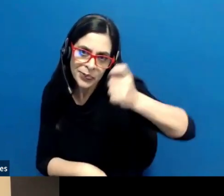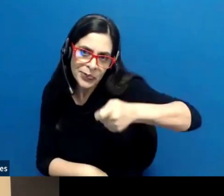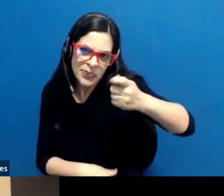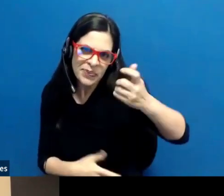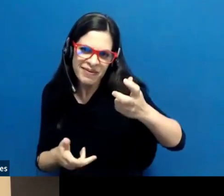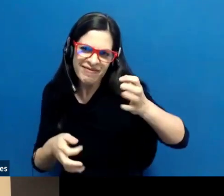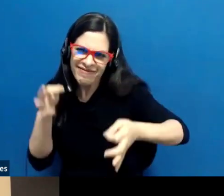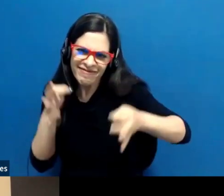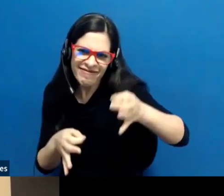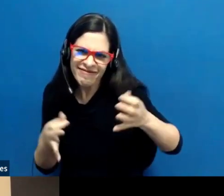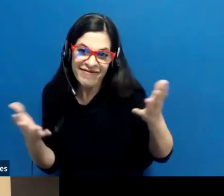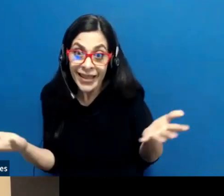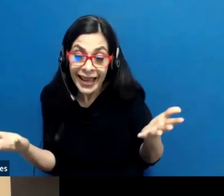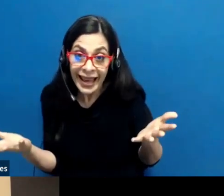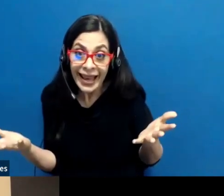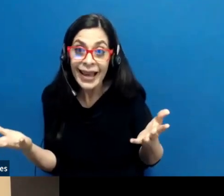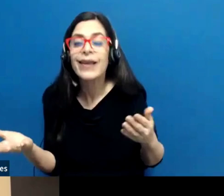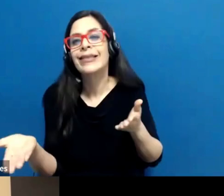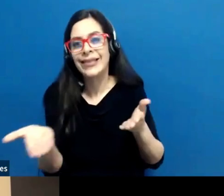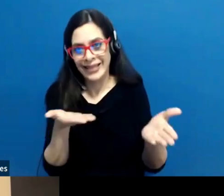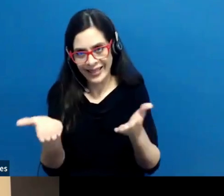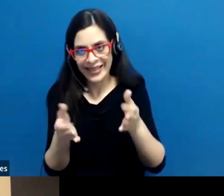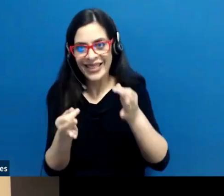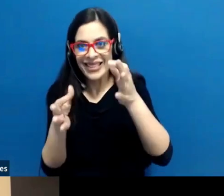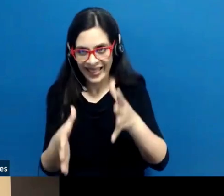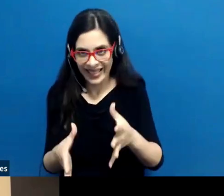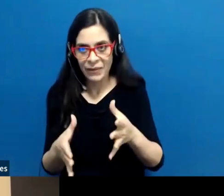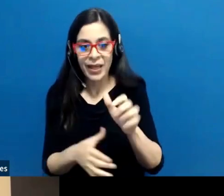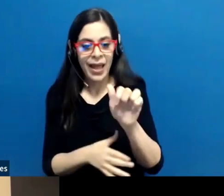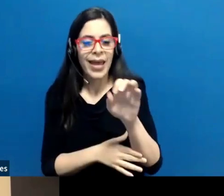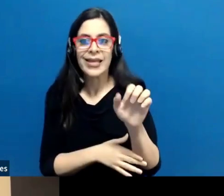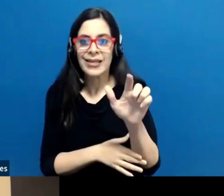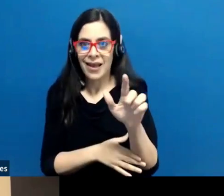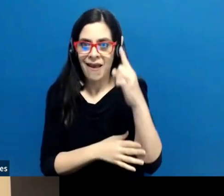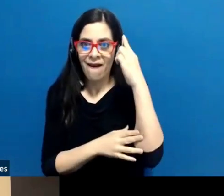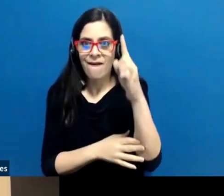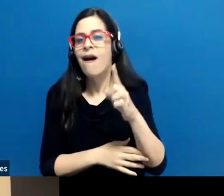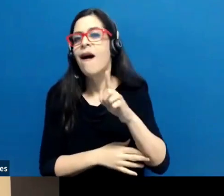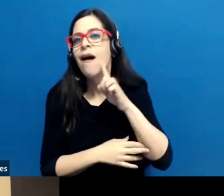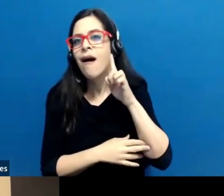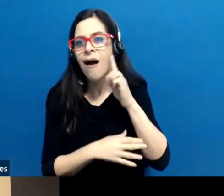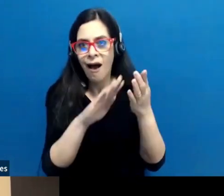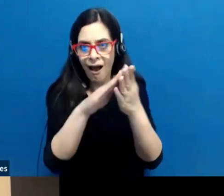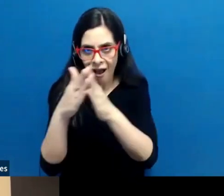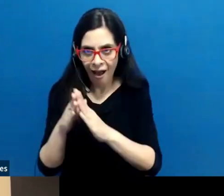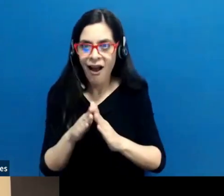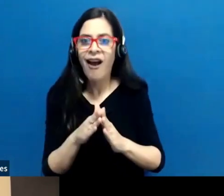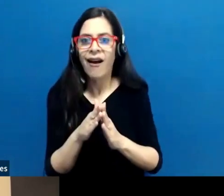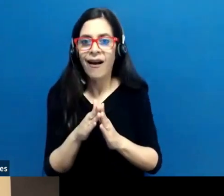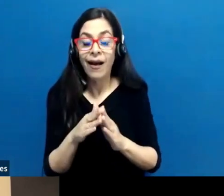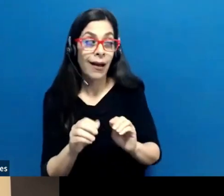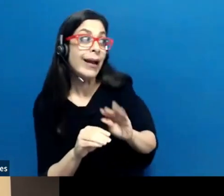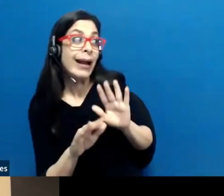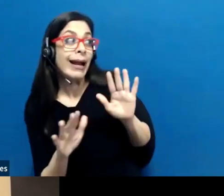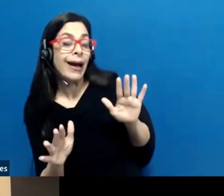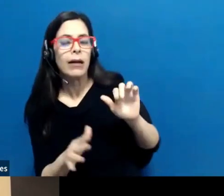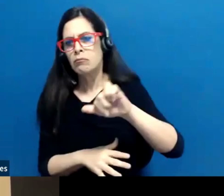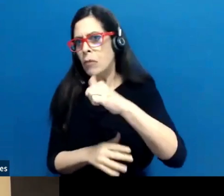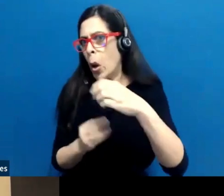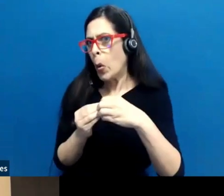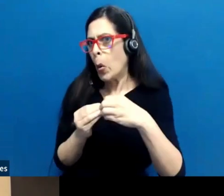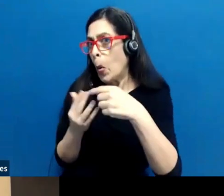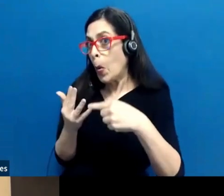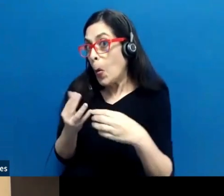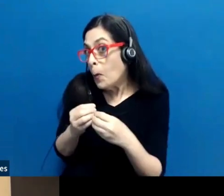es precisamente los servicios de intérprete de lenguaje de señas para la comunidad sorda. Claro. Pero hay otras modificaciones.